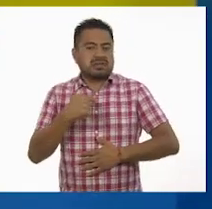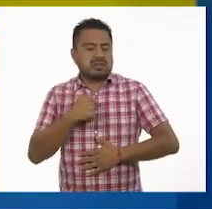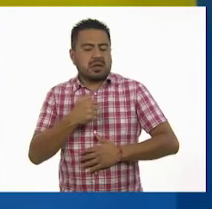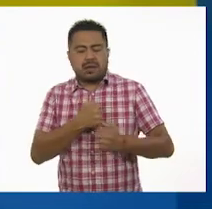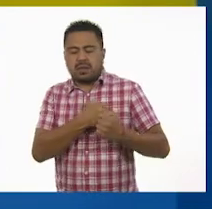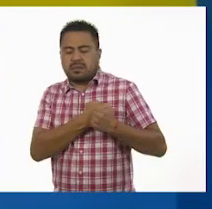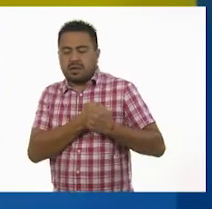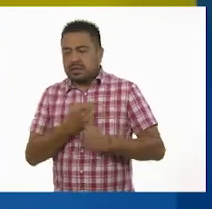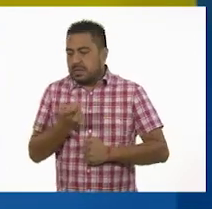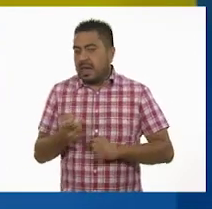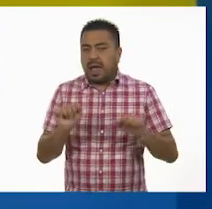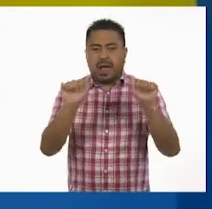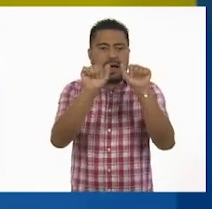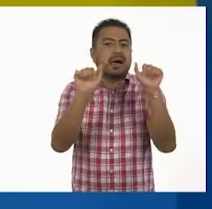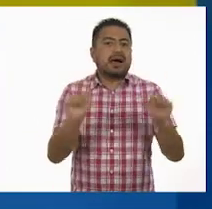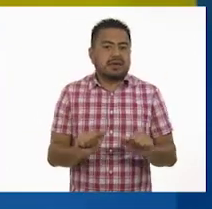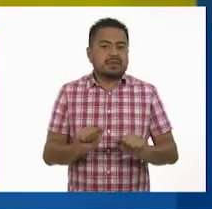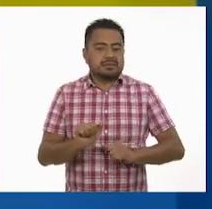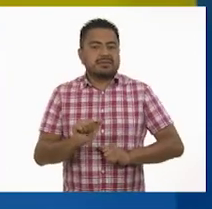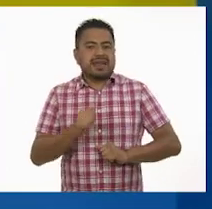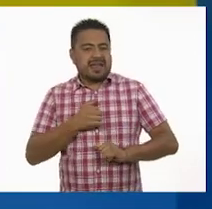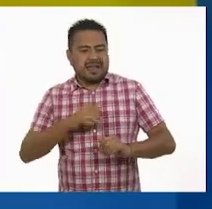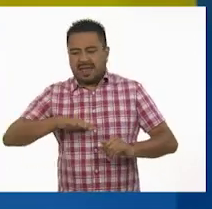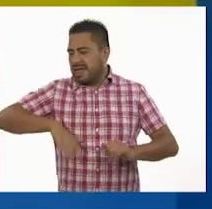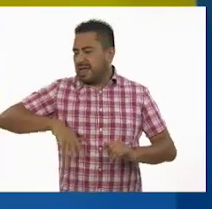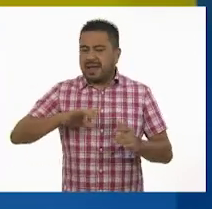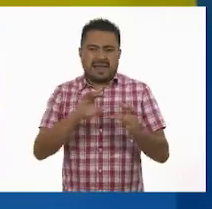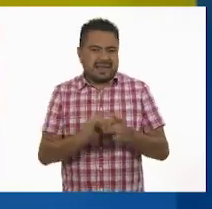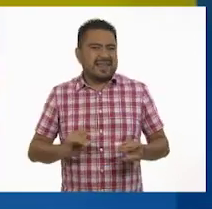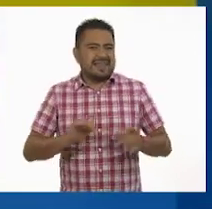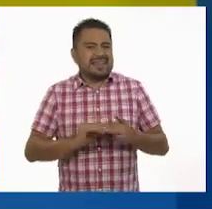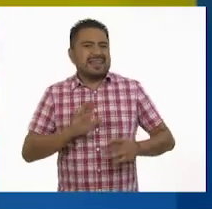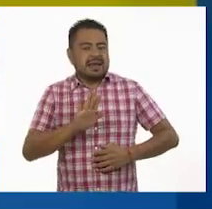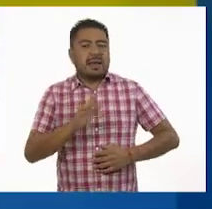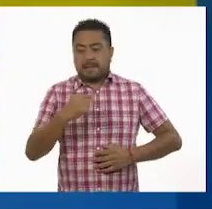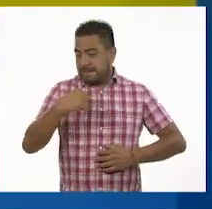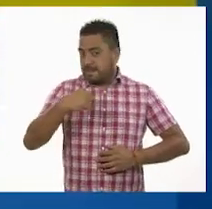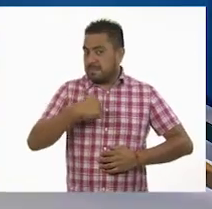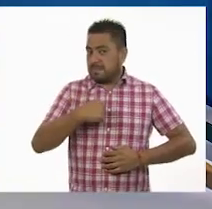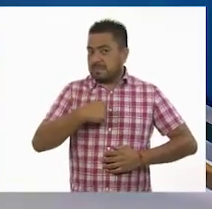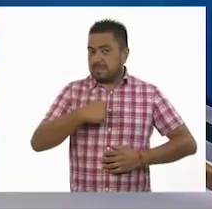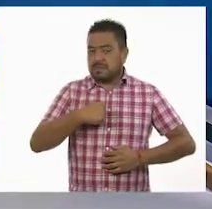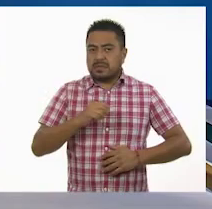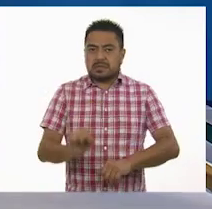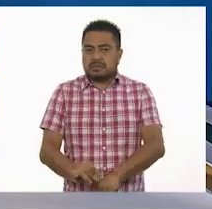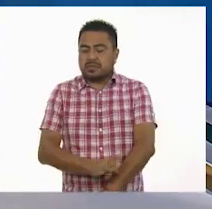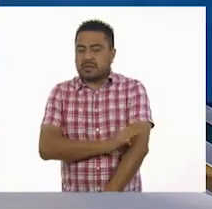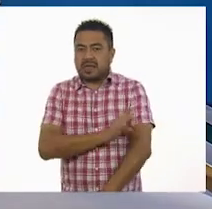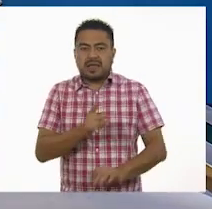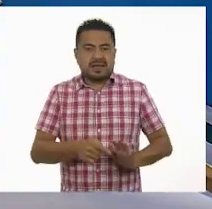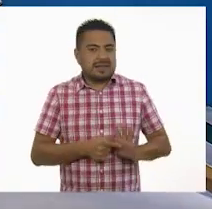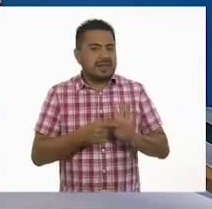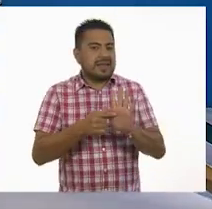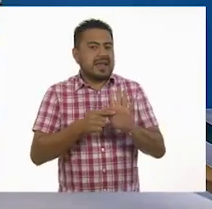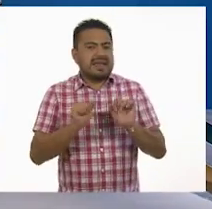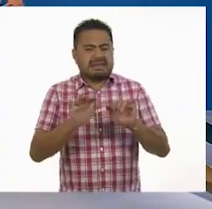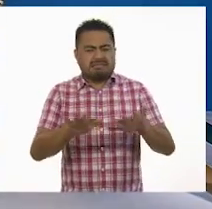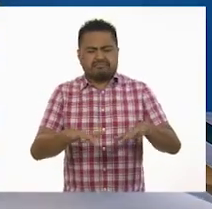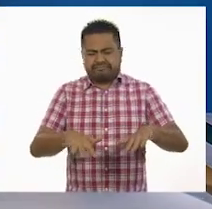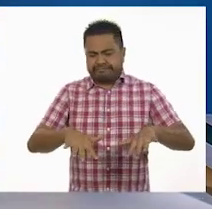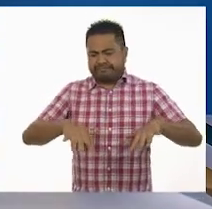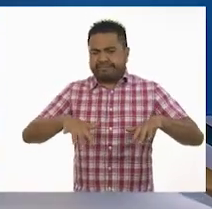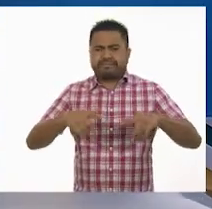apasiona esto de las artes. ¿Te acuerdas que te lo había dicho? Sí, sí, sí. Y a mí me emociona presentarme así en grandes